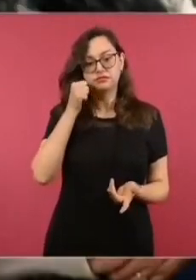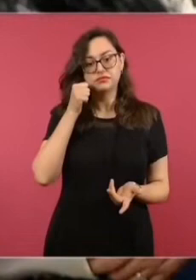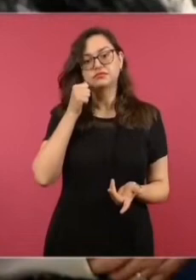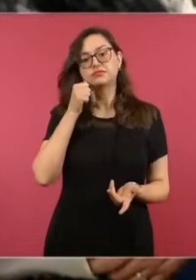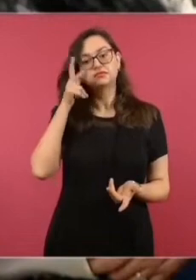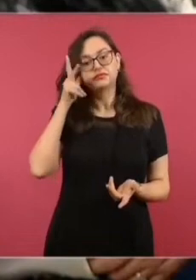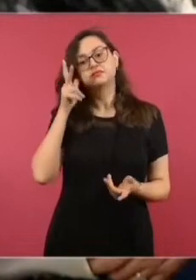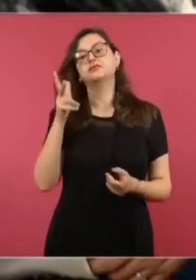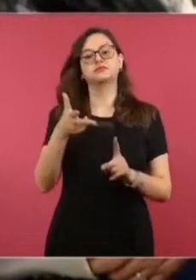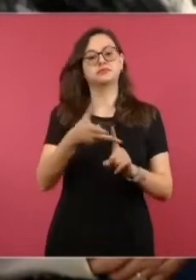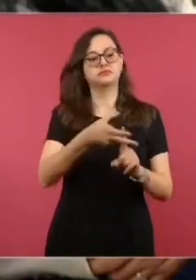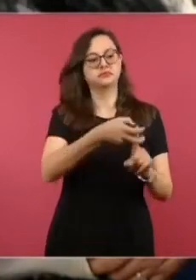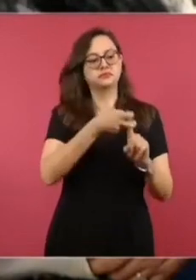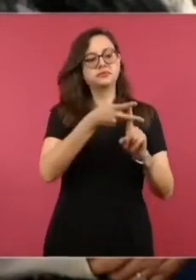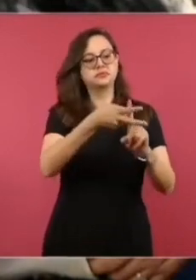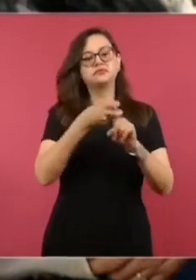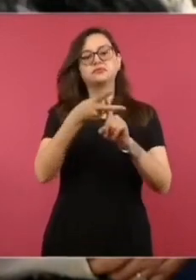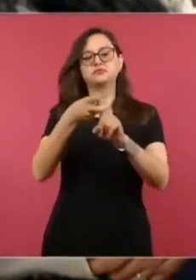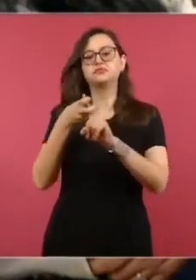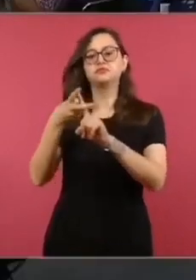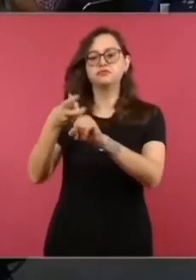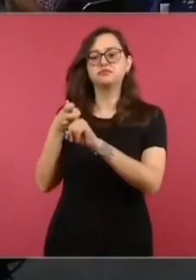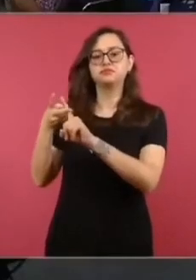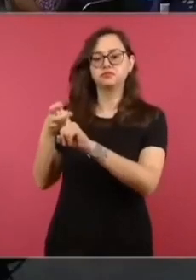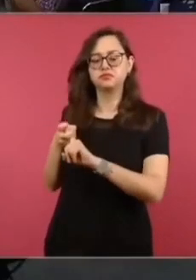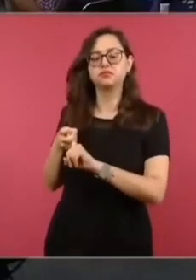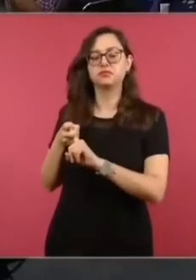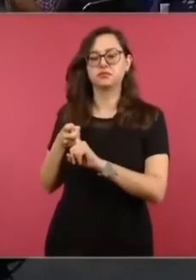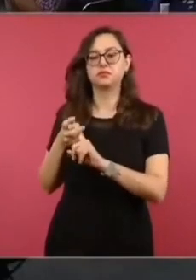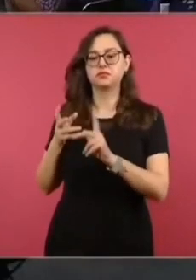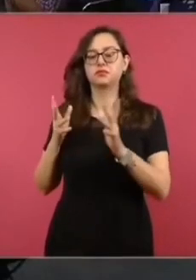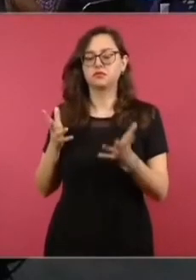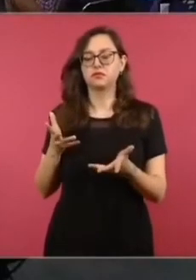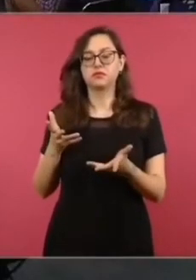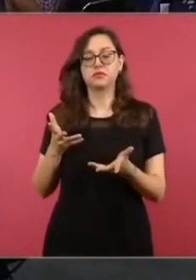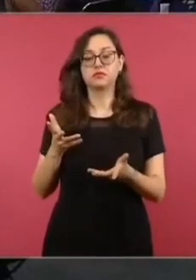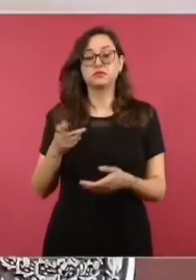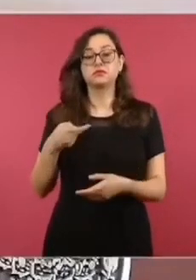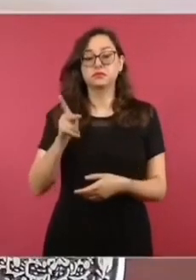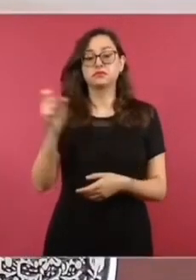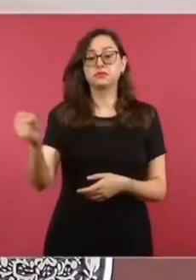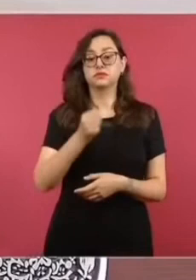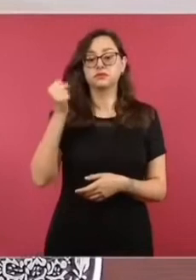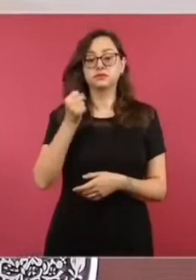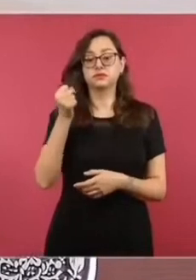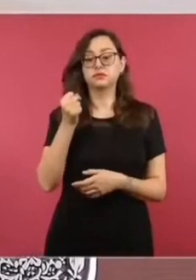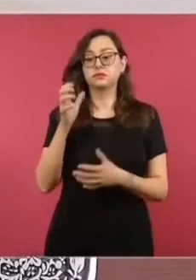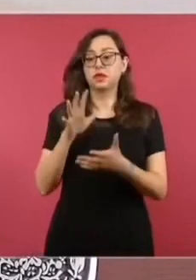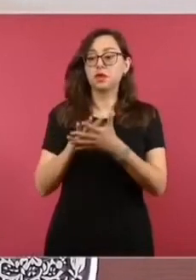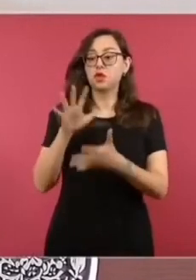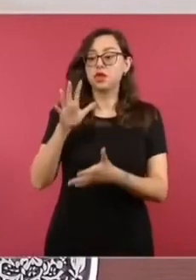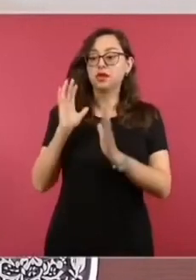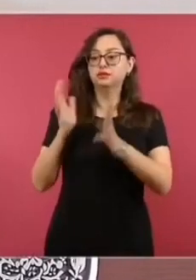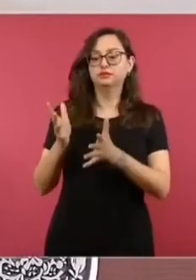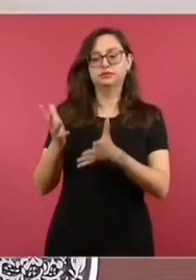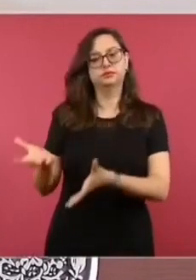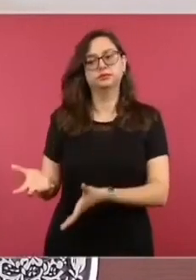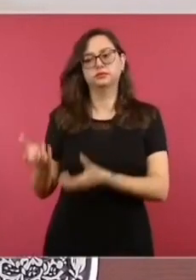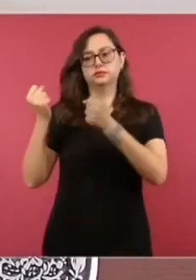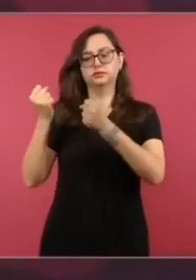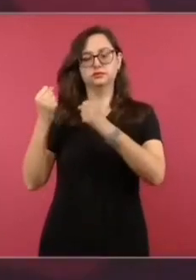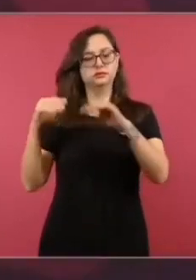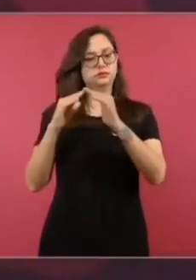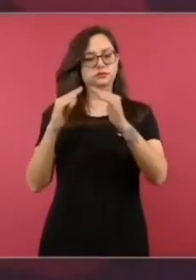la mayoría han sido rescatados o han regresado a sus casas.